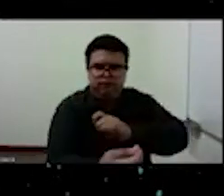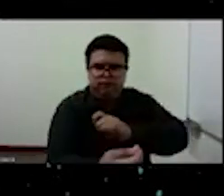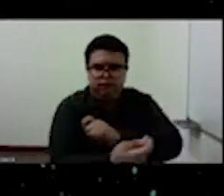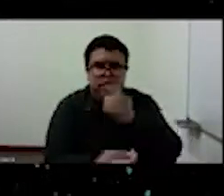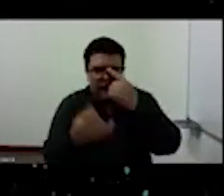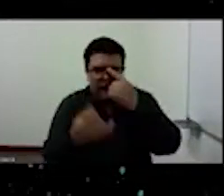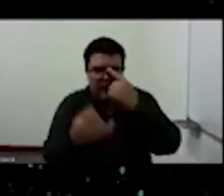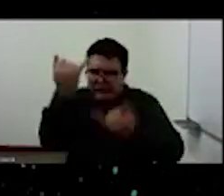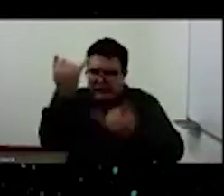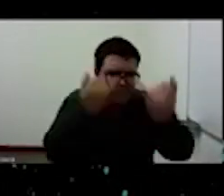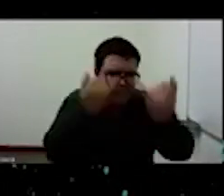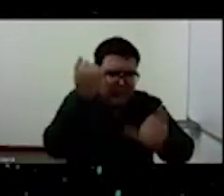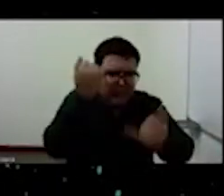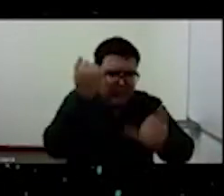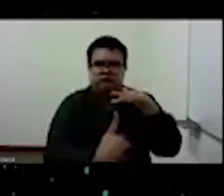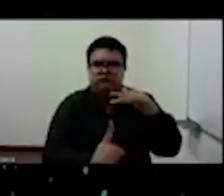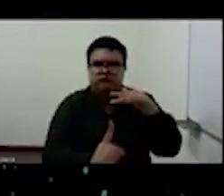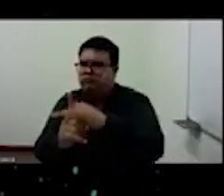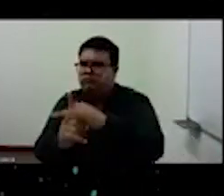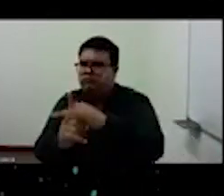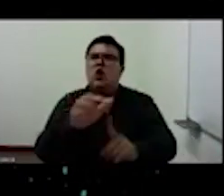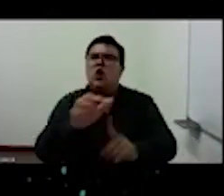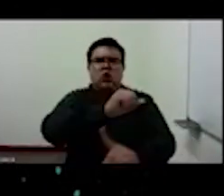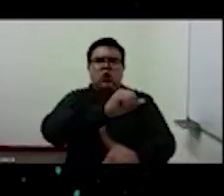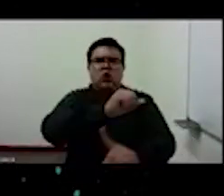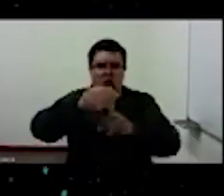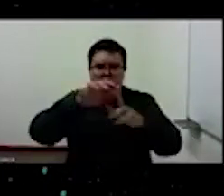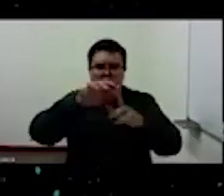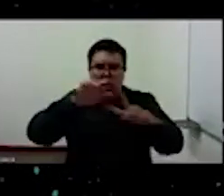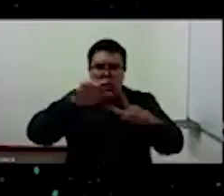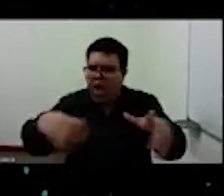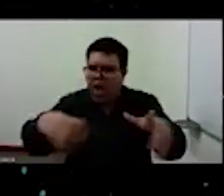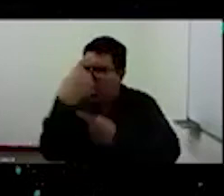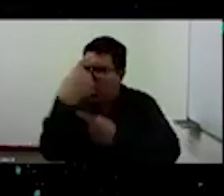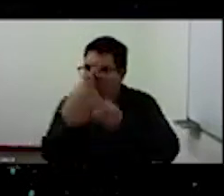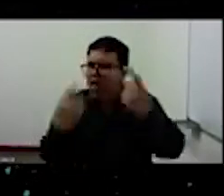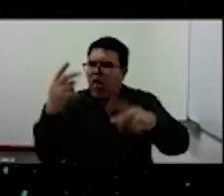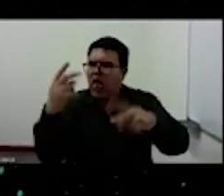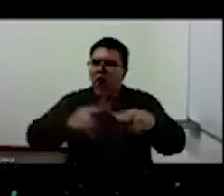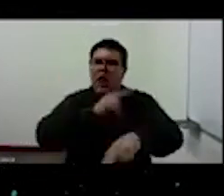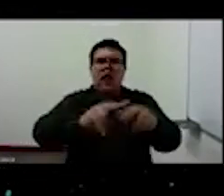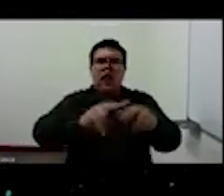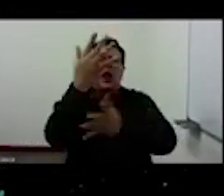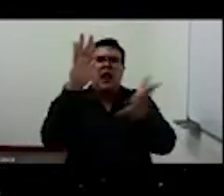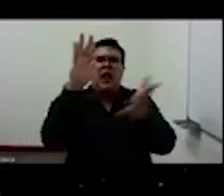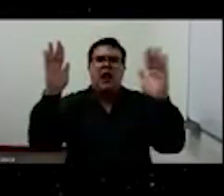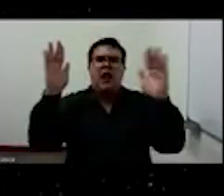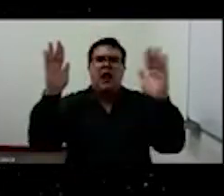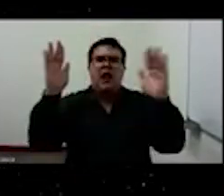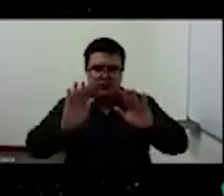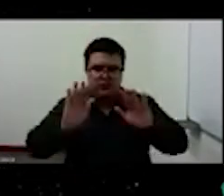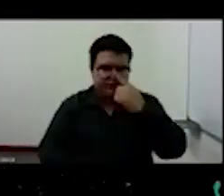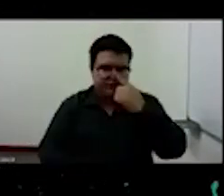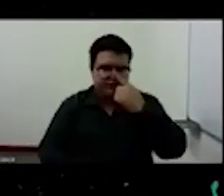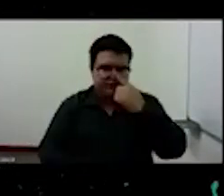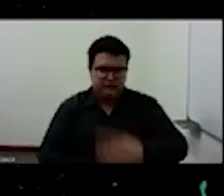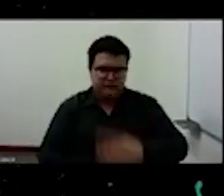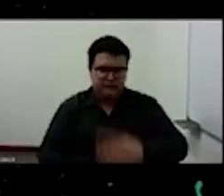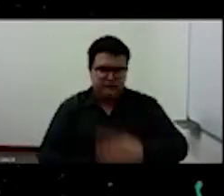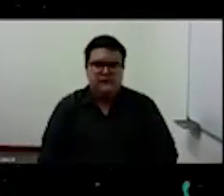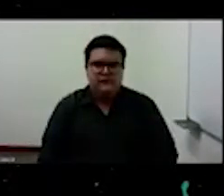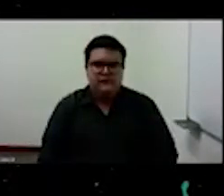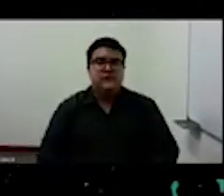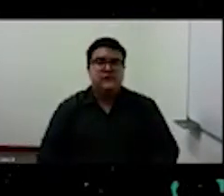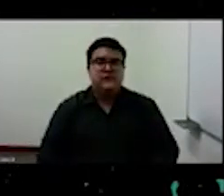de organización social y de relación con la naturaleza. El título